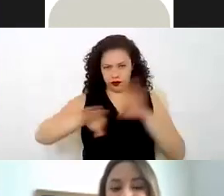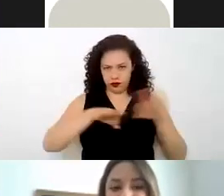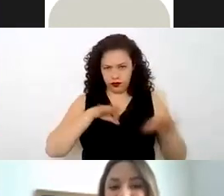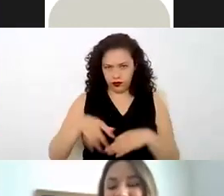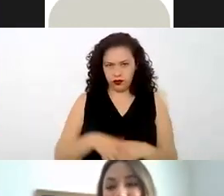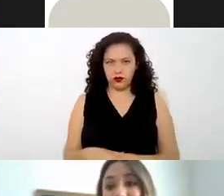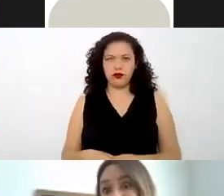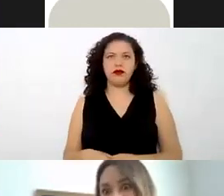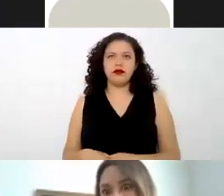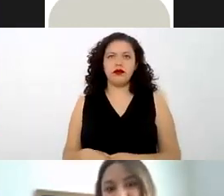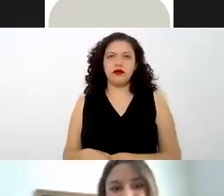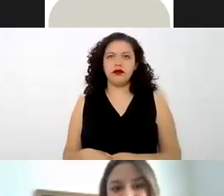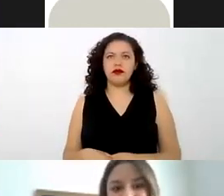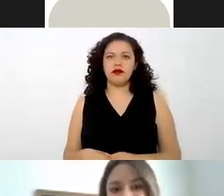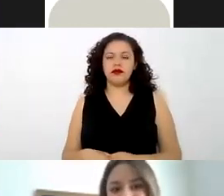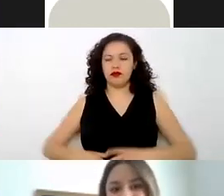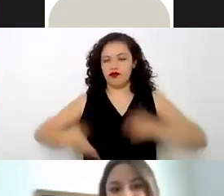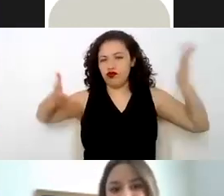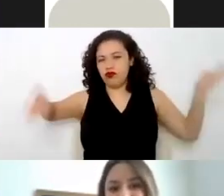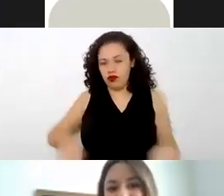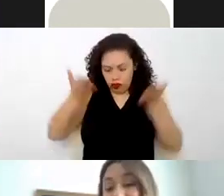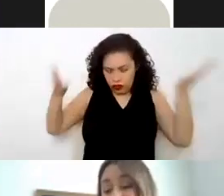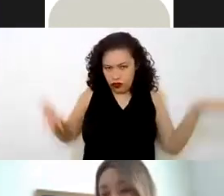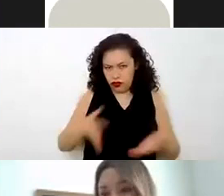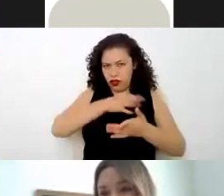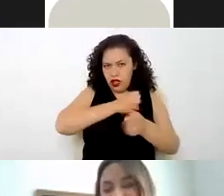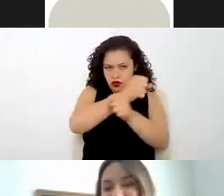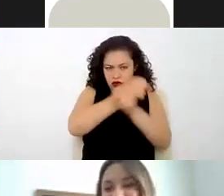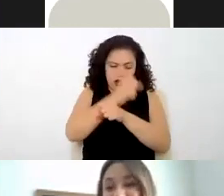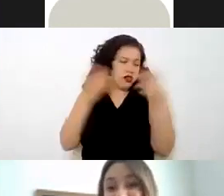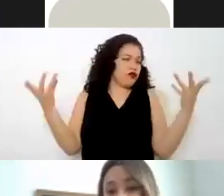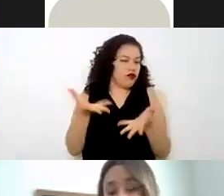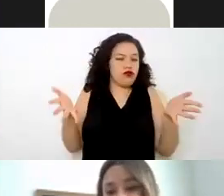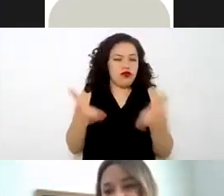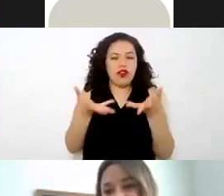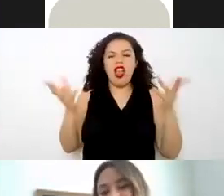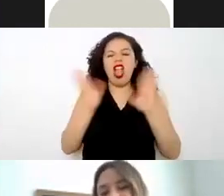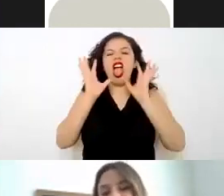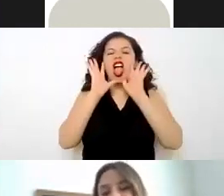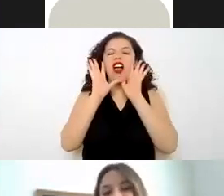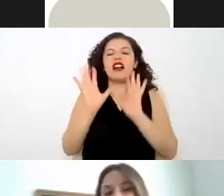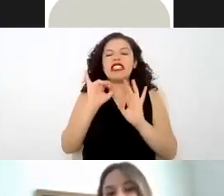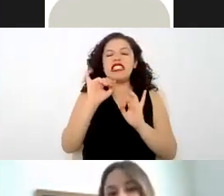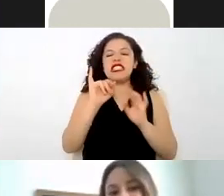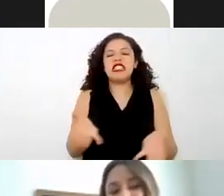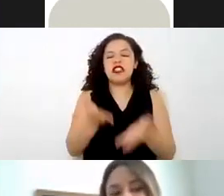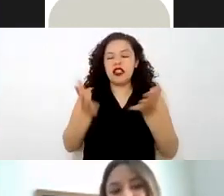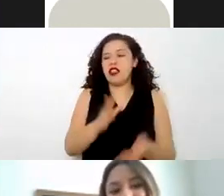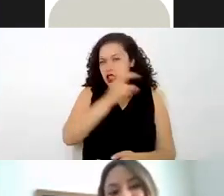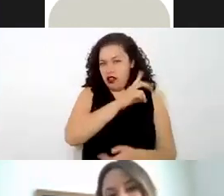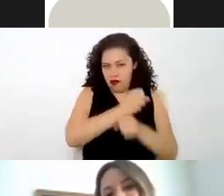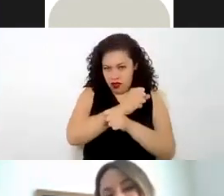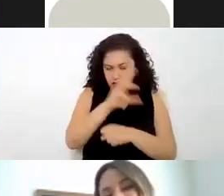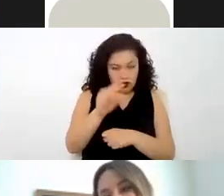se puede fomentar la violencia entonces necesitamos también llevar a cabo los protocolos para